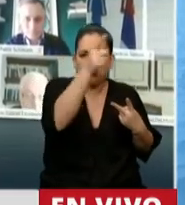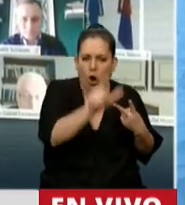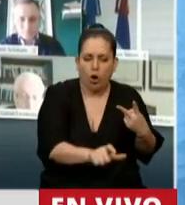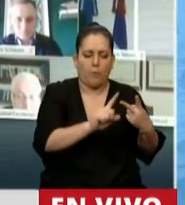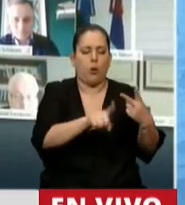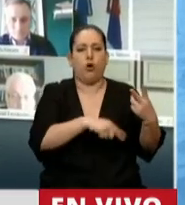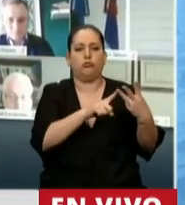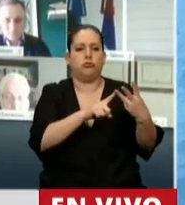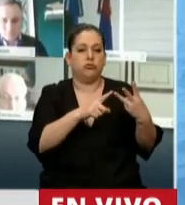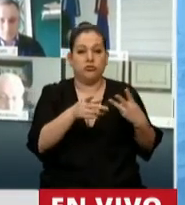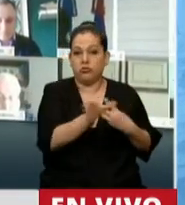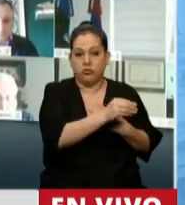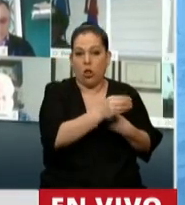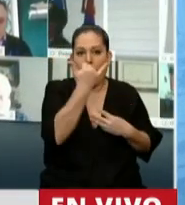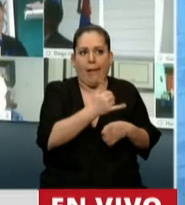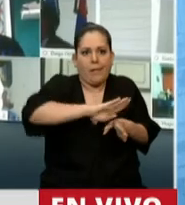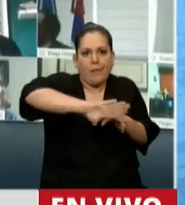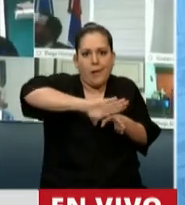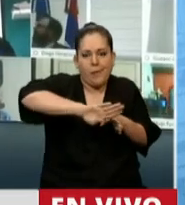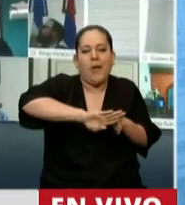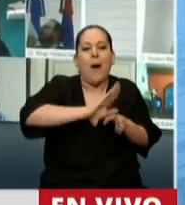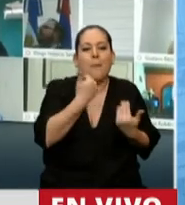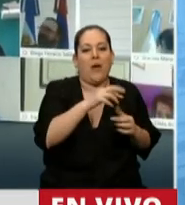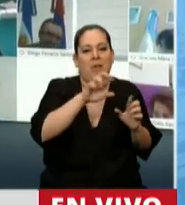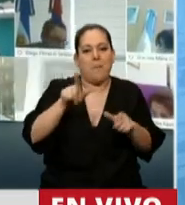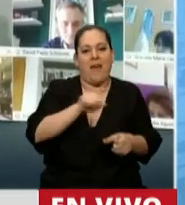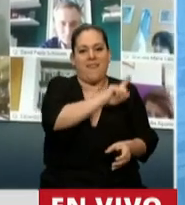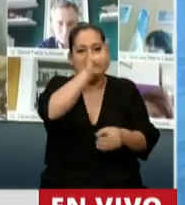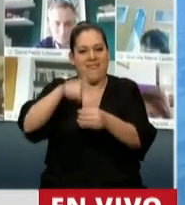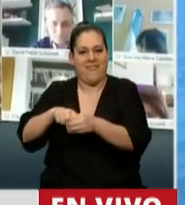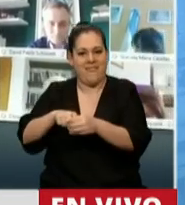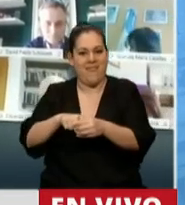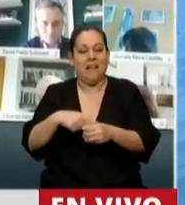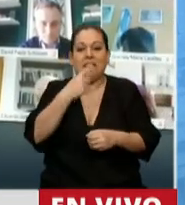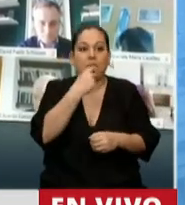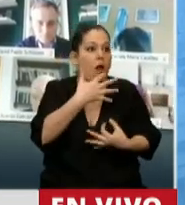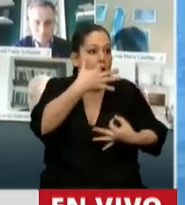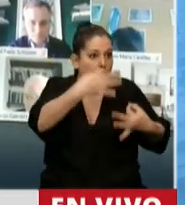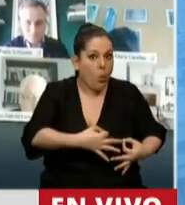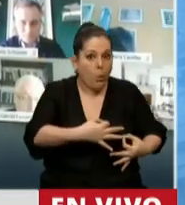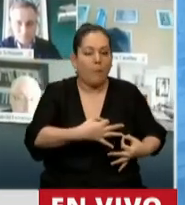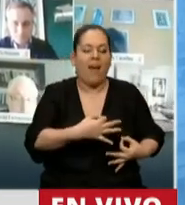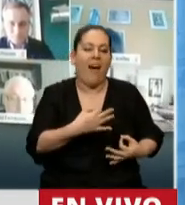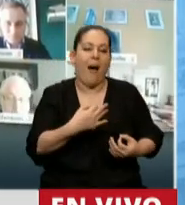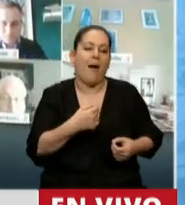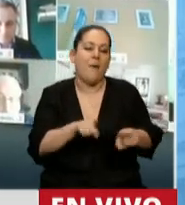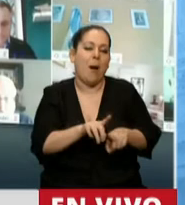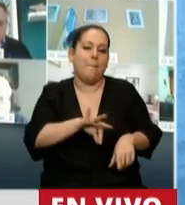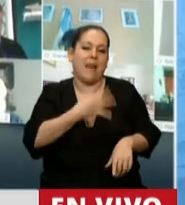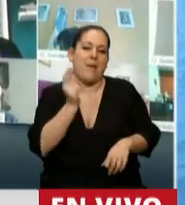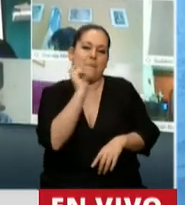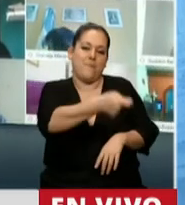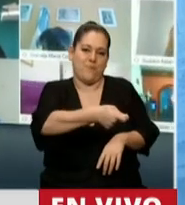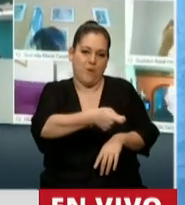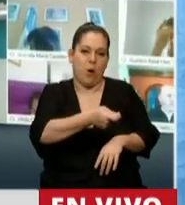a los cuales, si tienen deuda, entran en el plan. Y si están al día, le damos un premio. De la misma manera, lo piden